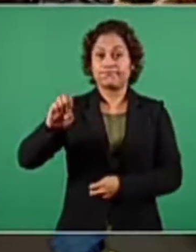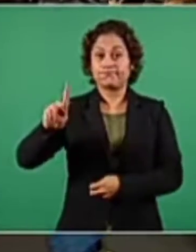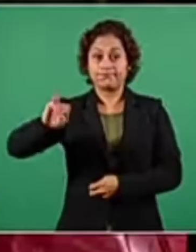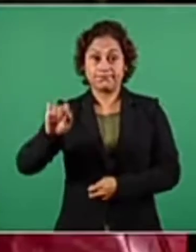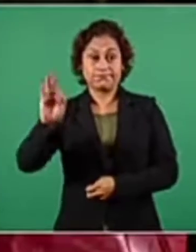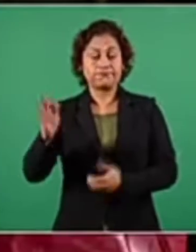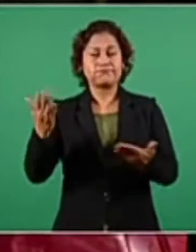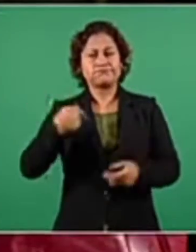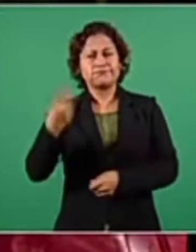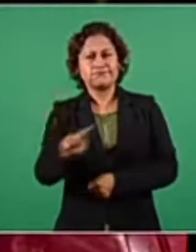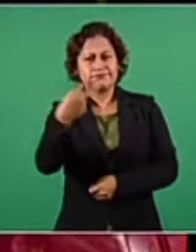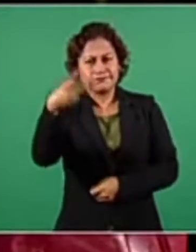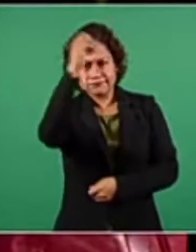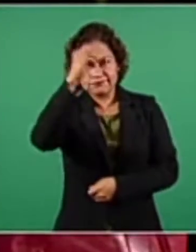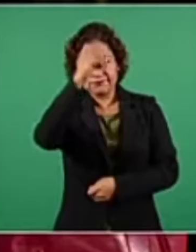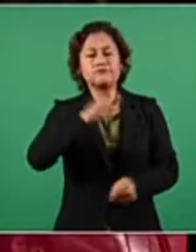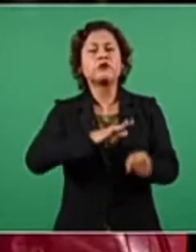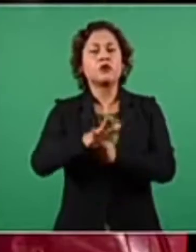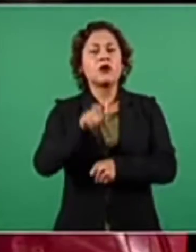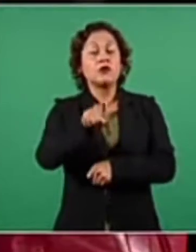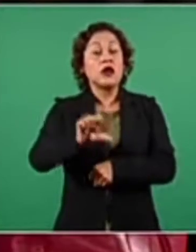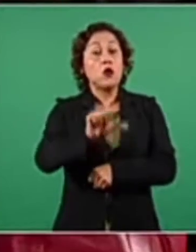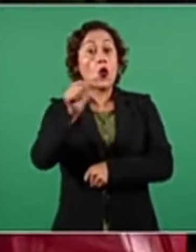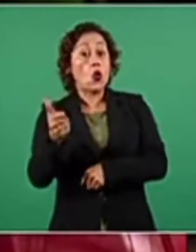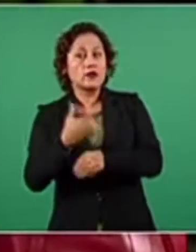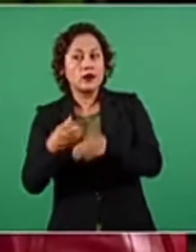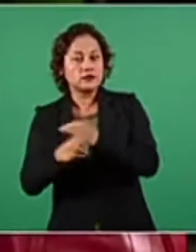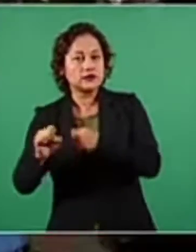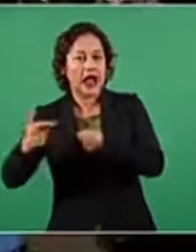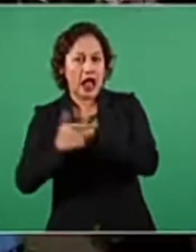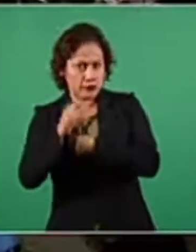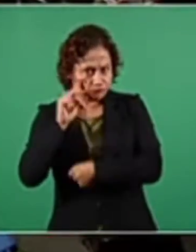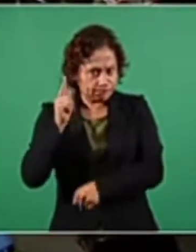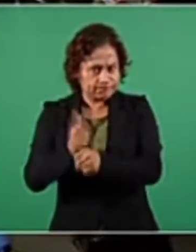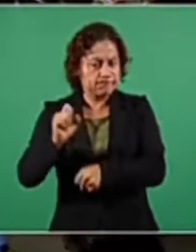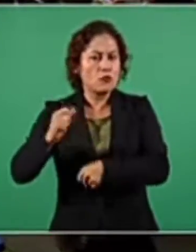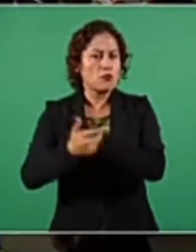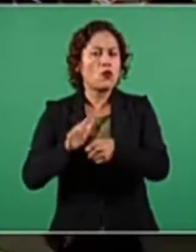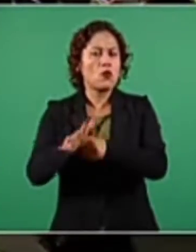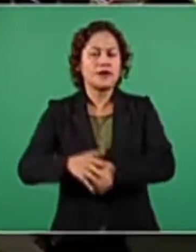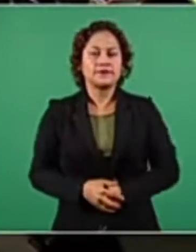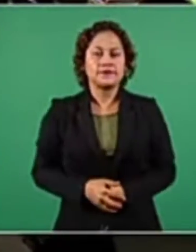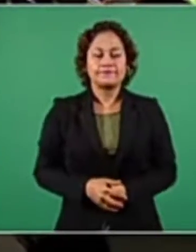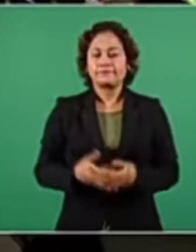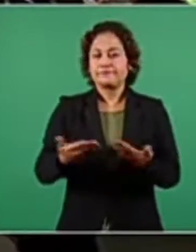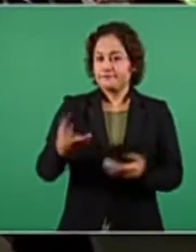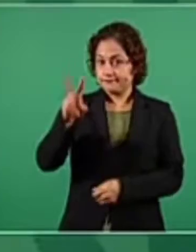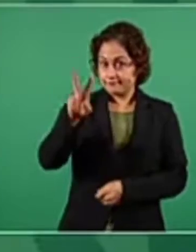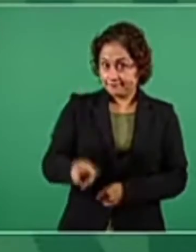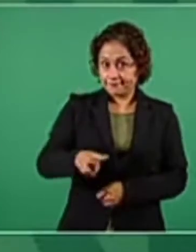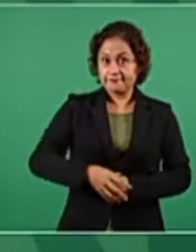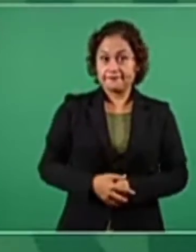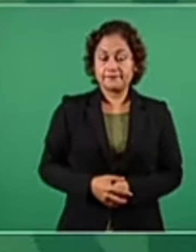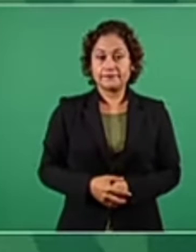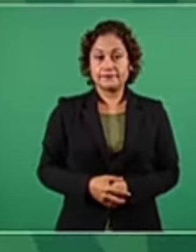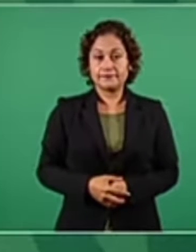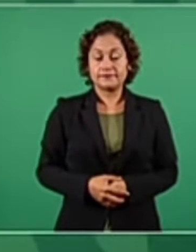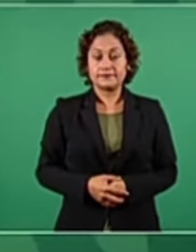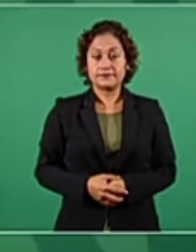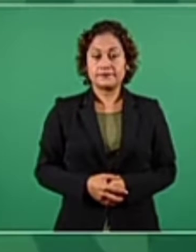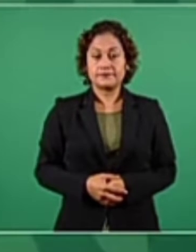y si usted ve otras intervenciones en esta destitución, presidente? Pues la verdad es que